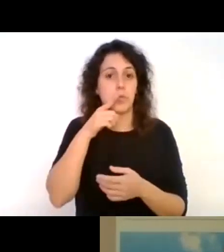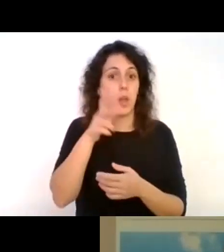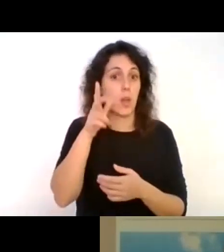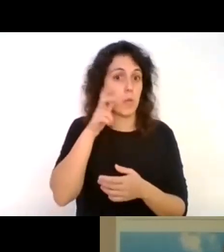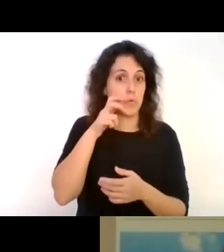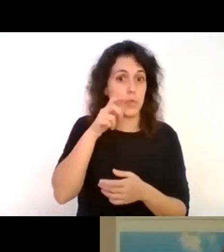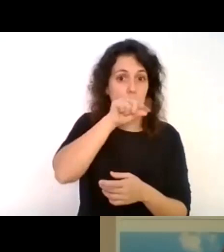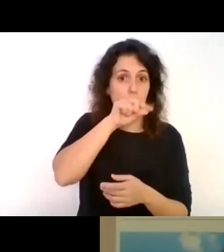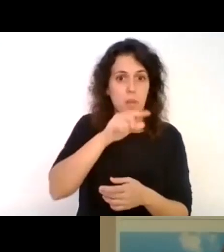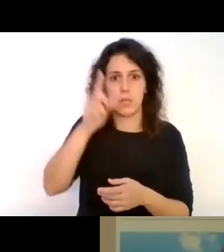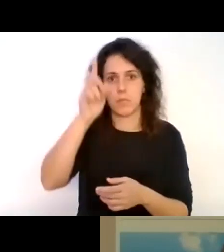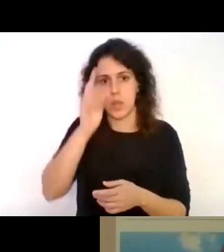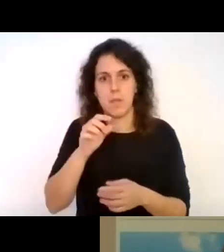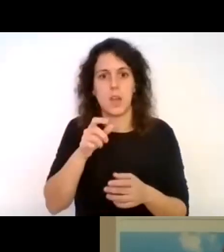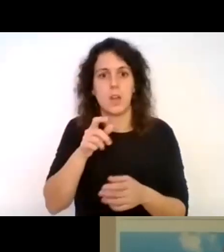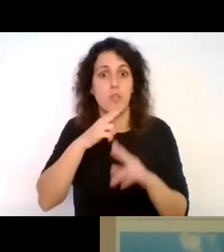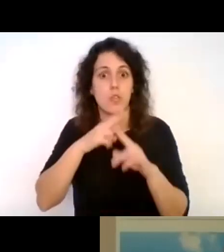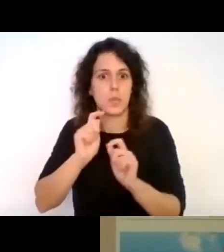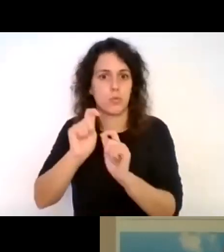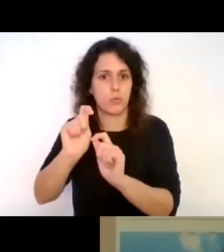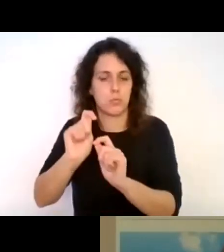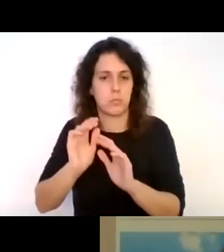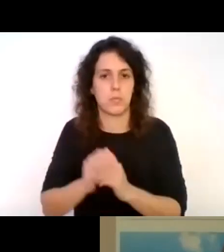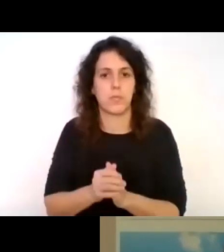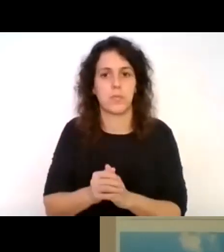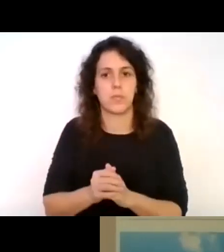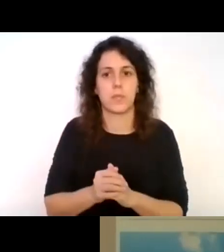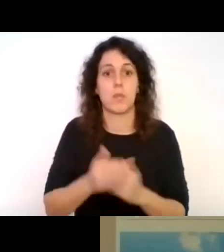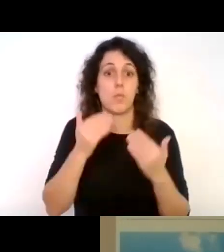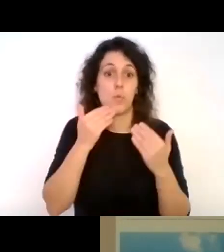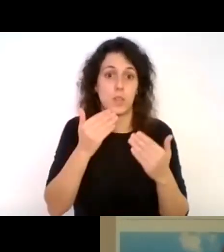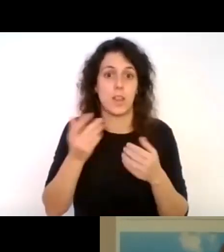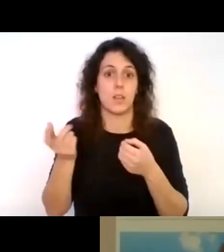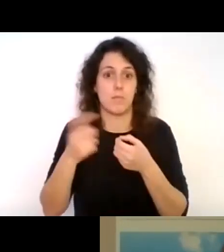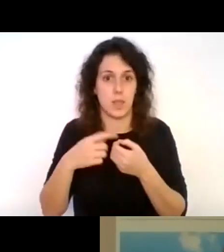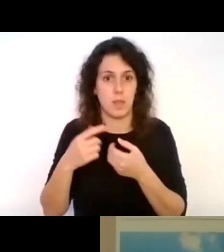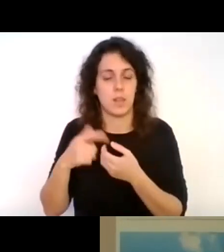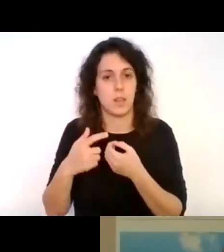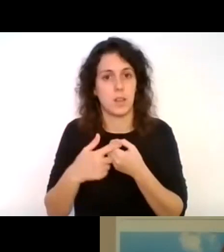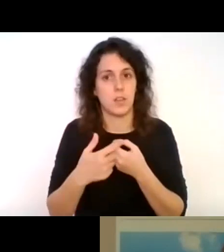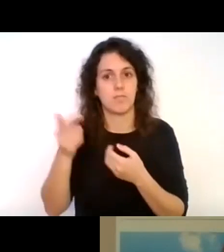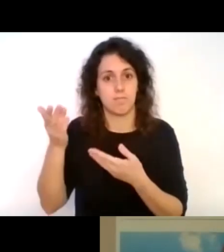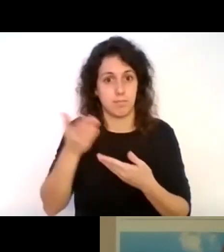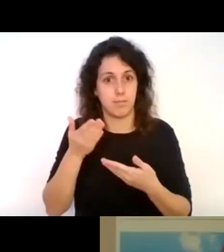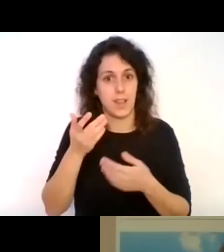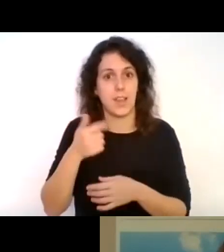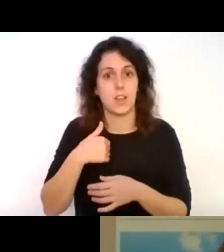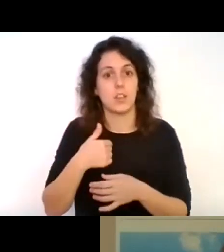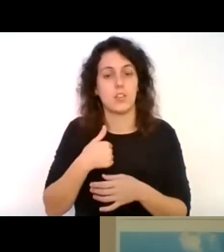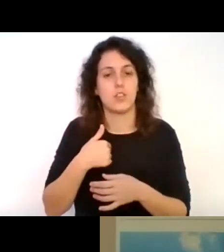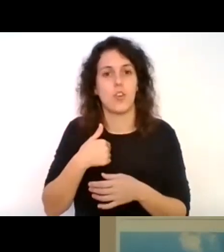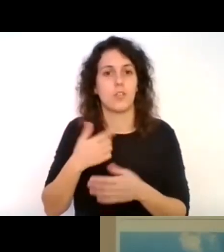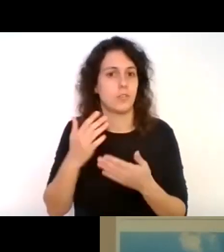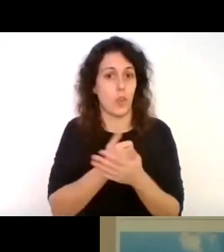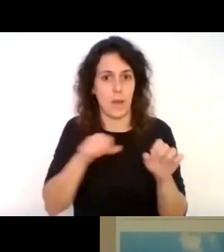cómo se llama. Así que, bueno, por otra parte también muchas gracias por la invitación y voy a estar ahí atento y con la maleta lista.